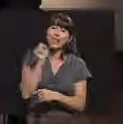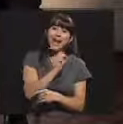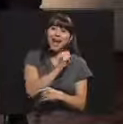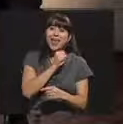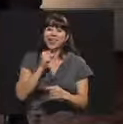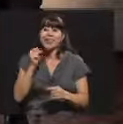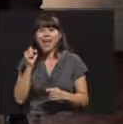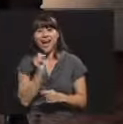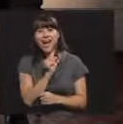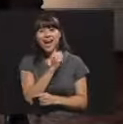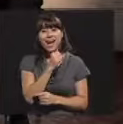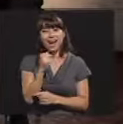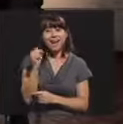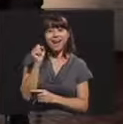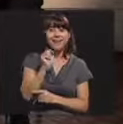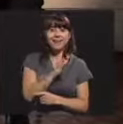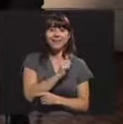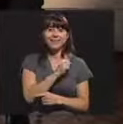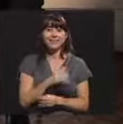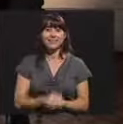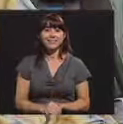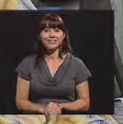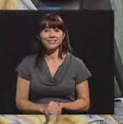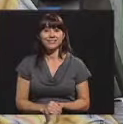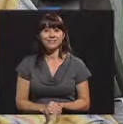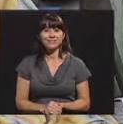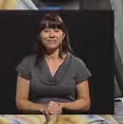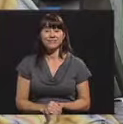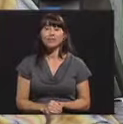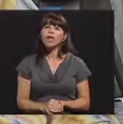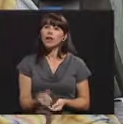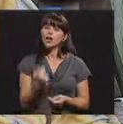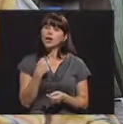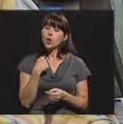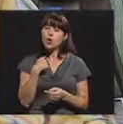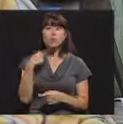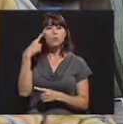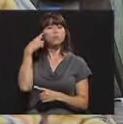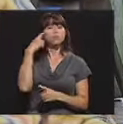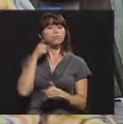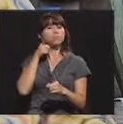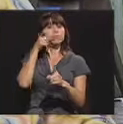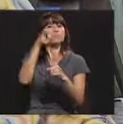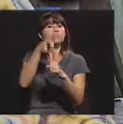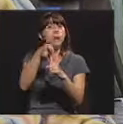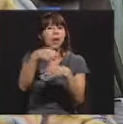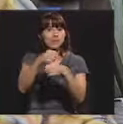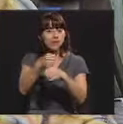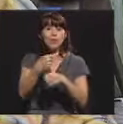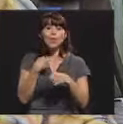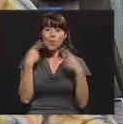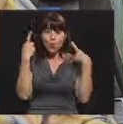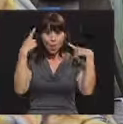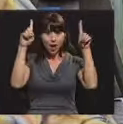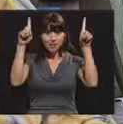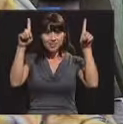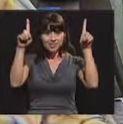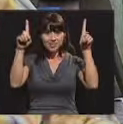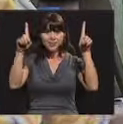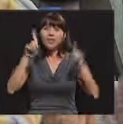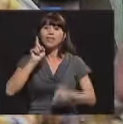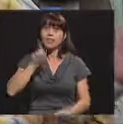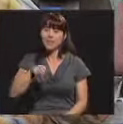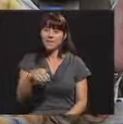cantar. Lo que no se propone hacer lo hace. La cuestión